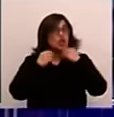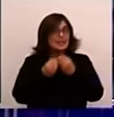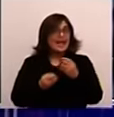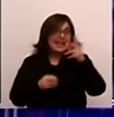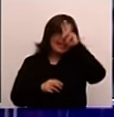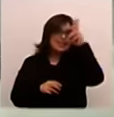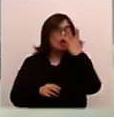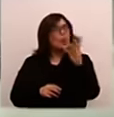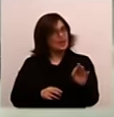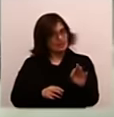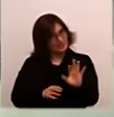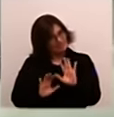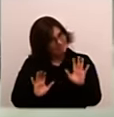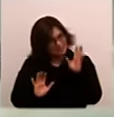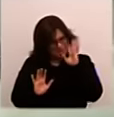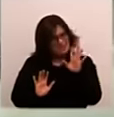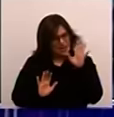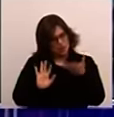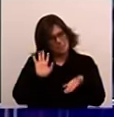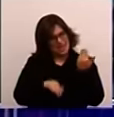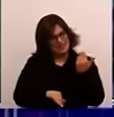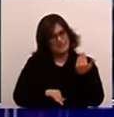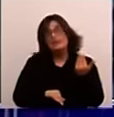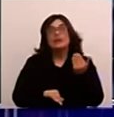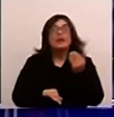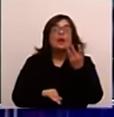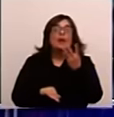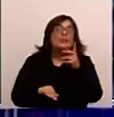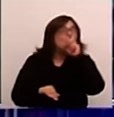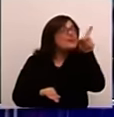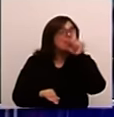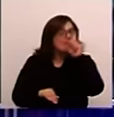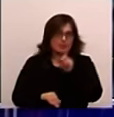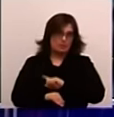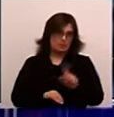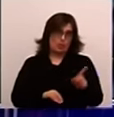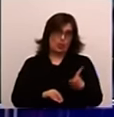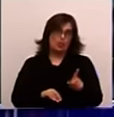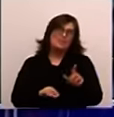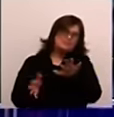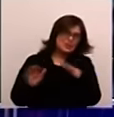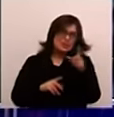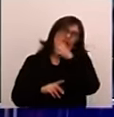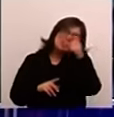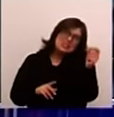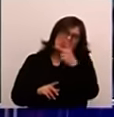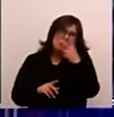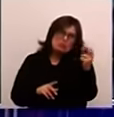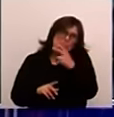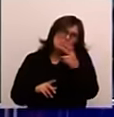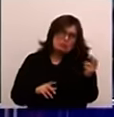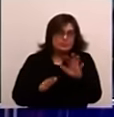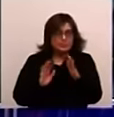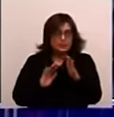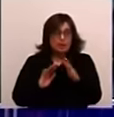No creo que haya sido 40, deben haber sido más. No creo que hayan sido miles, tampoco. De cientos. En realidad, un cronista